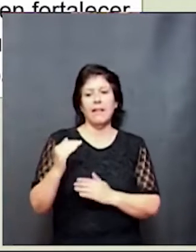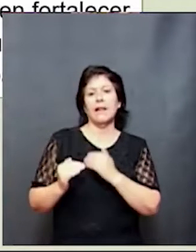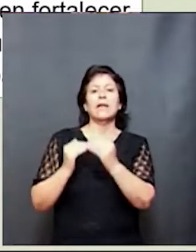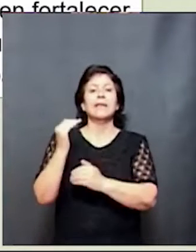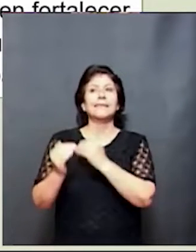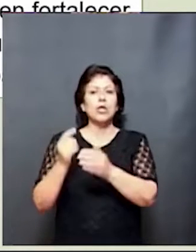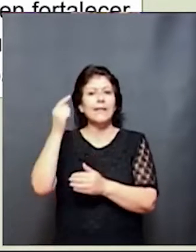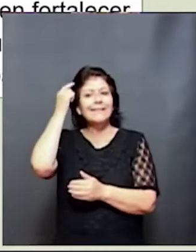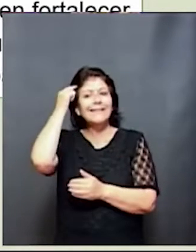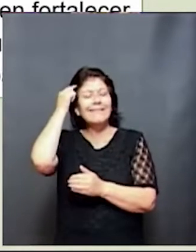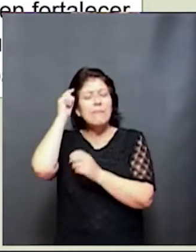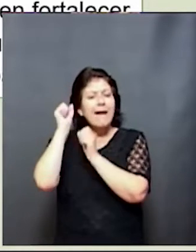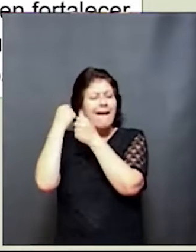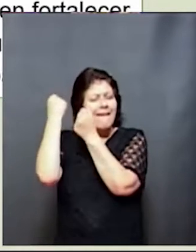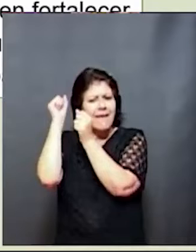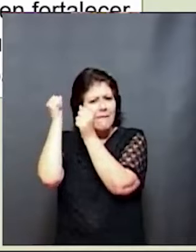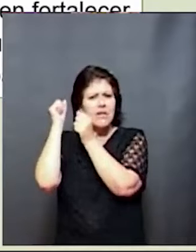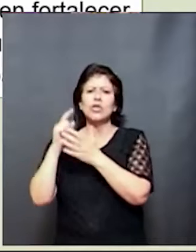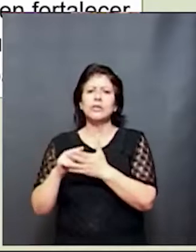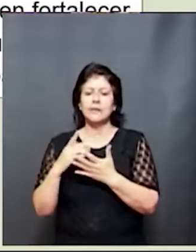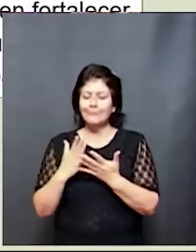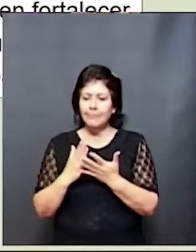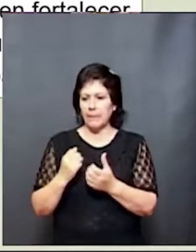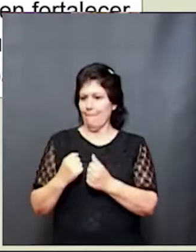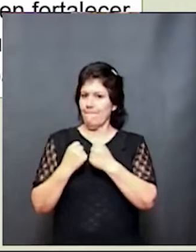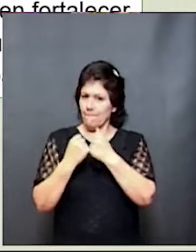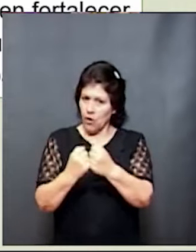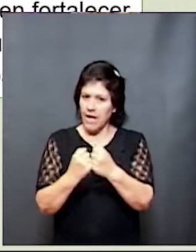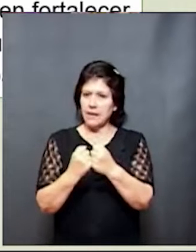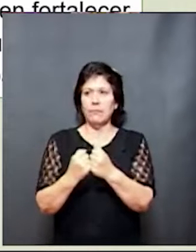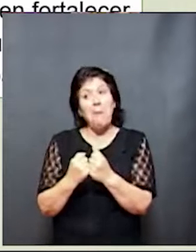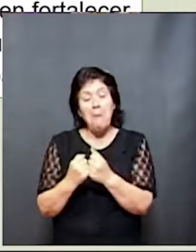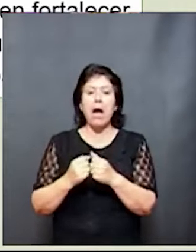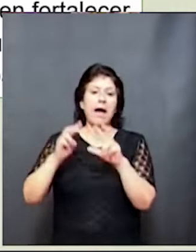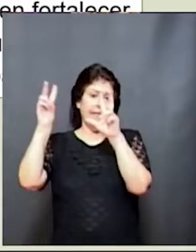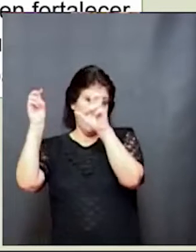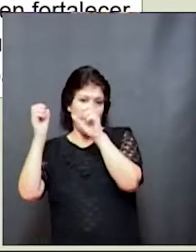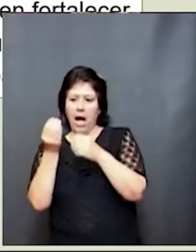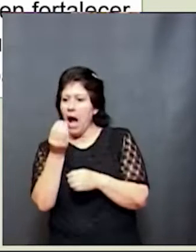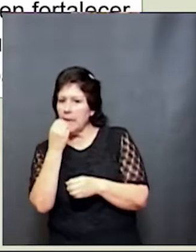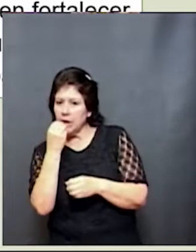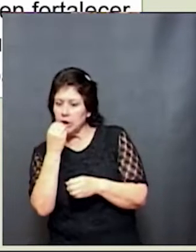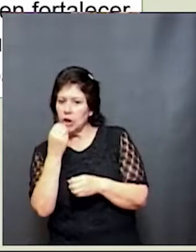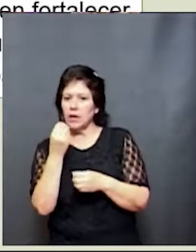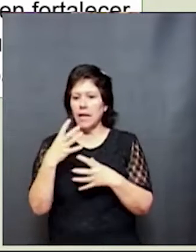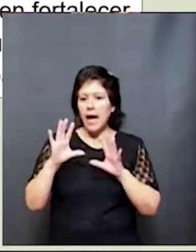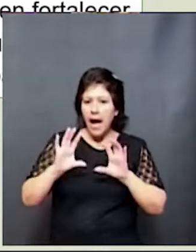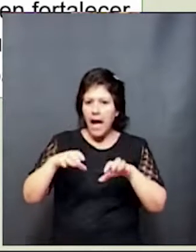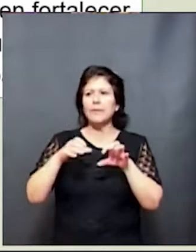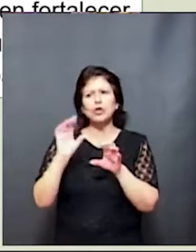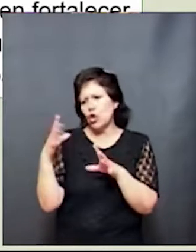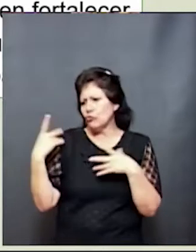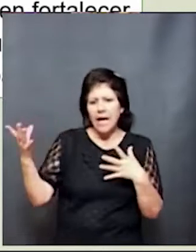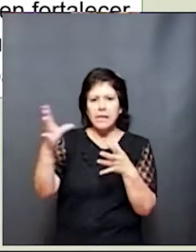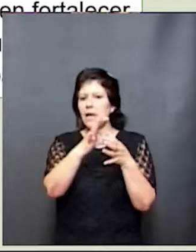sistema nervioso a través de fortalecer aspectos asociados a la alimentación, la seguridad afectiva y la estimulación. Todo